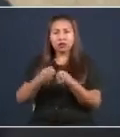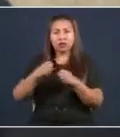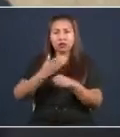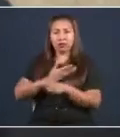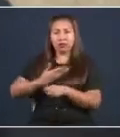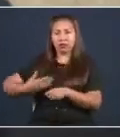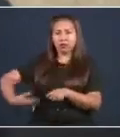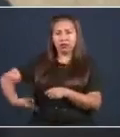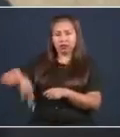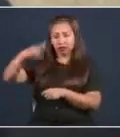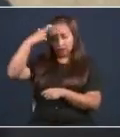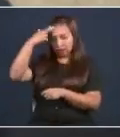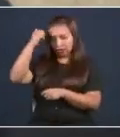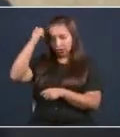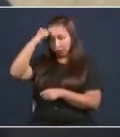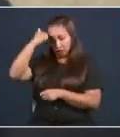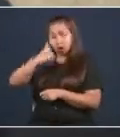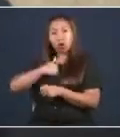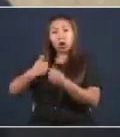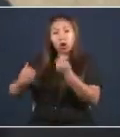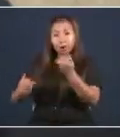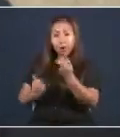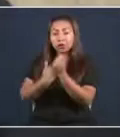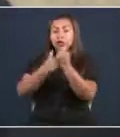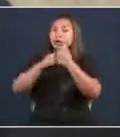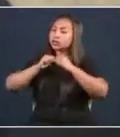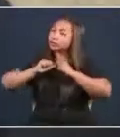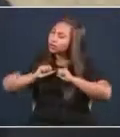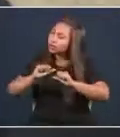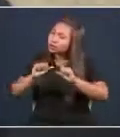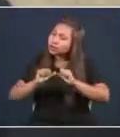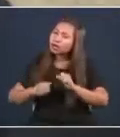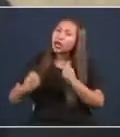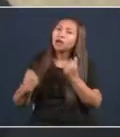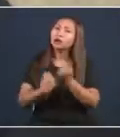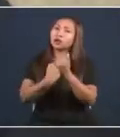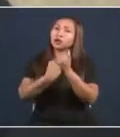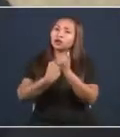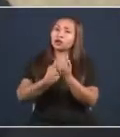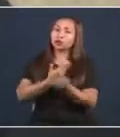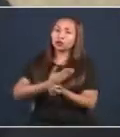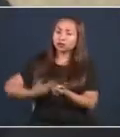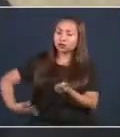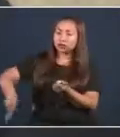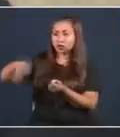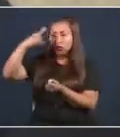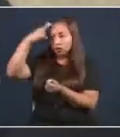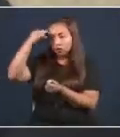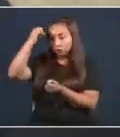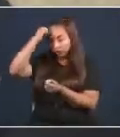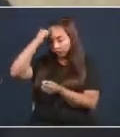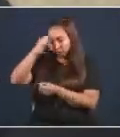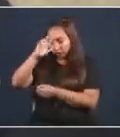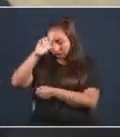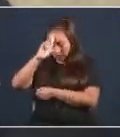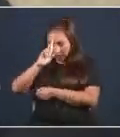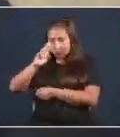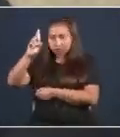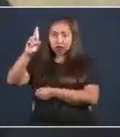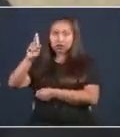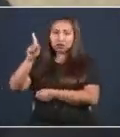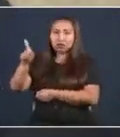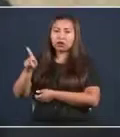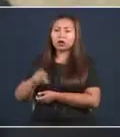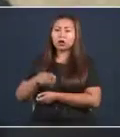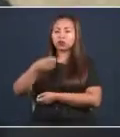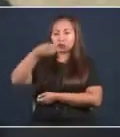apoyé, apoyo y seguiré apoyando y le tengo alta creibilidad al presidente Cortizo. Un hombre